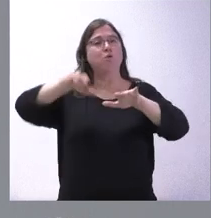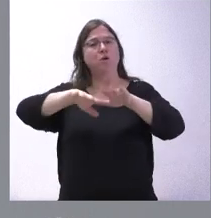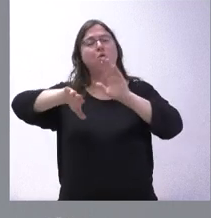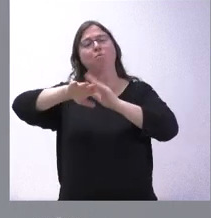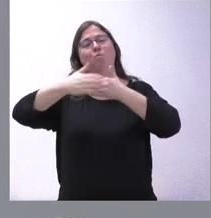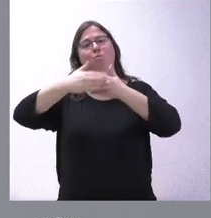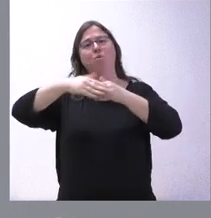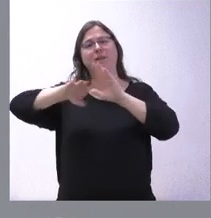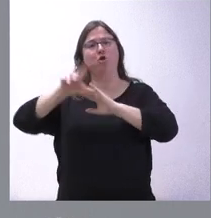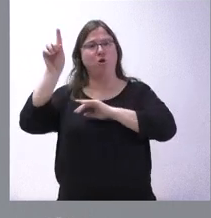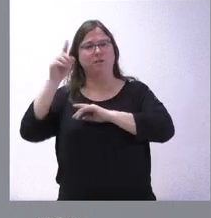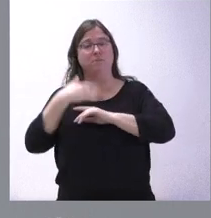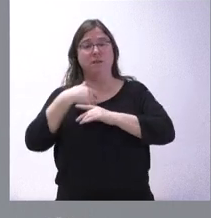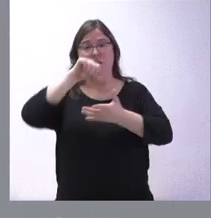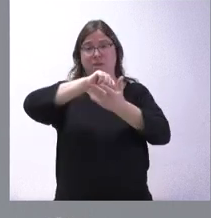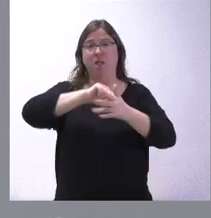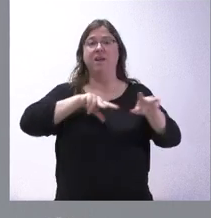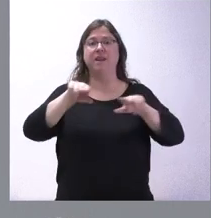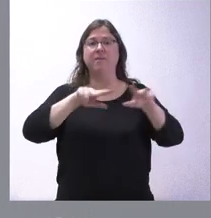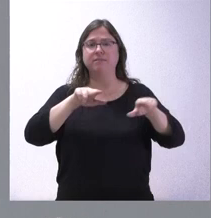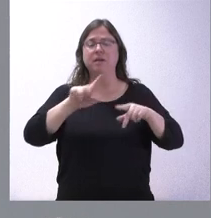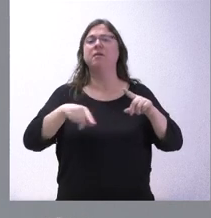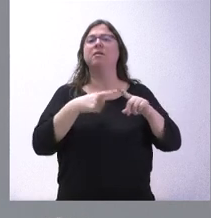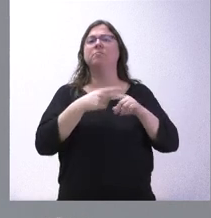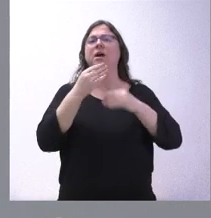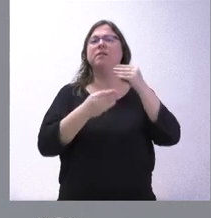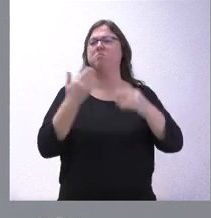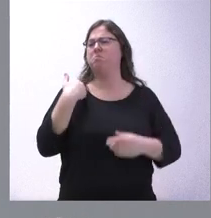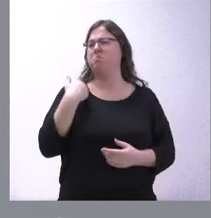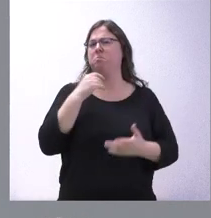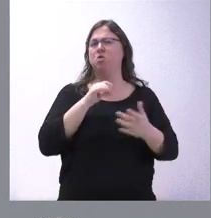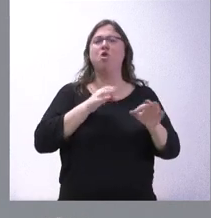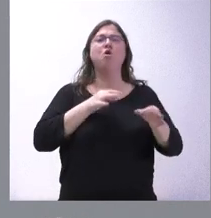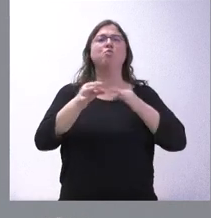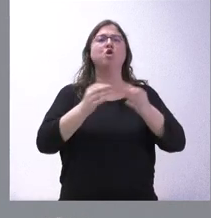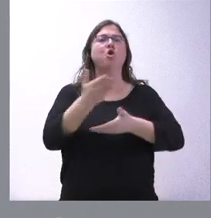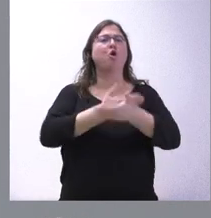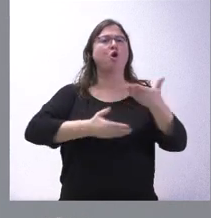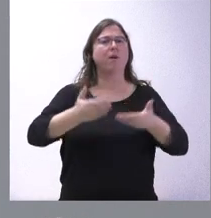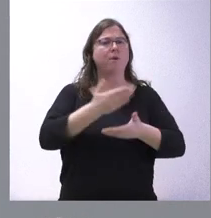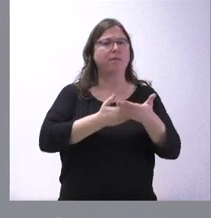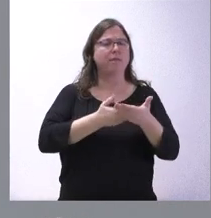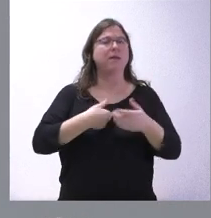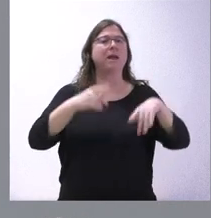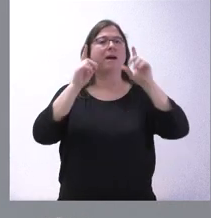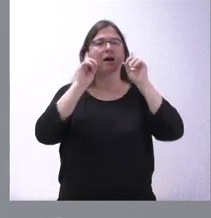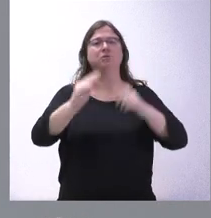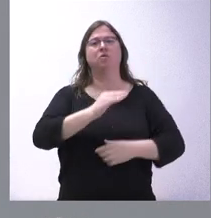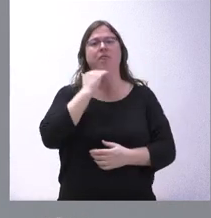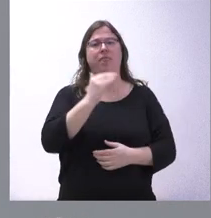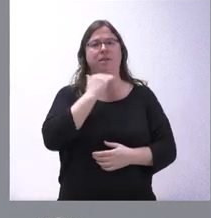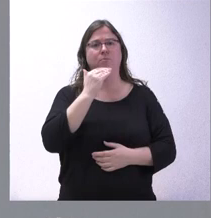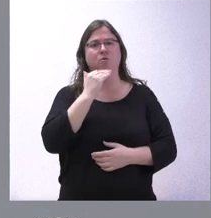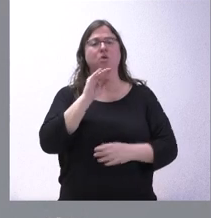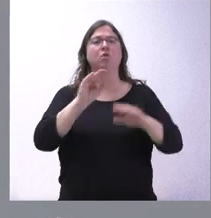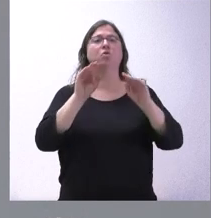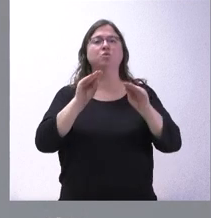en el caso de la propia ciudad de Benavente. Hicimos recientemente ese protocolo de colaboración en el caso de Zamora y su entorno,